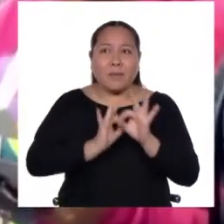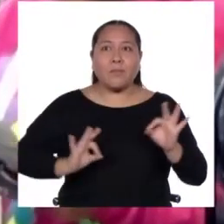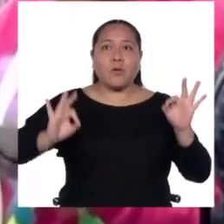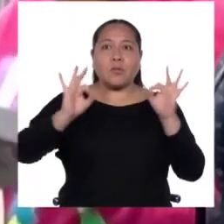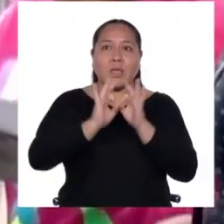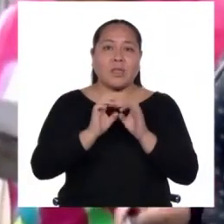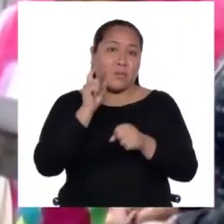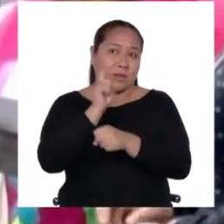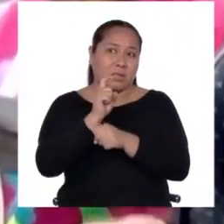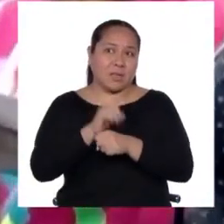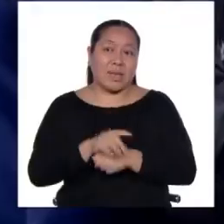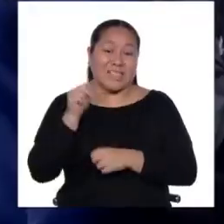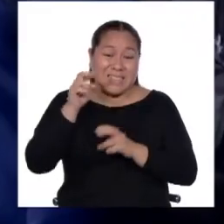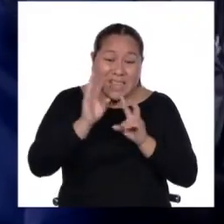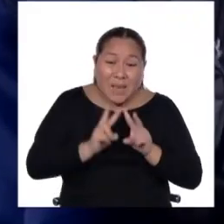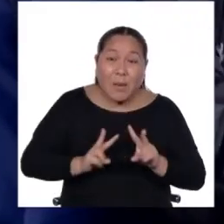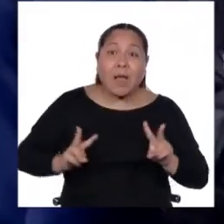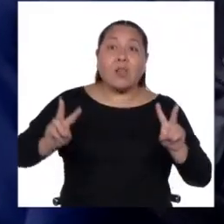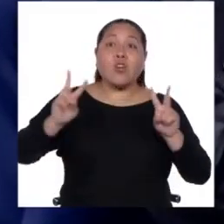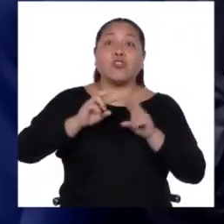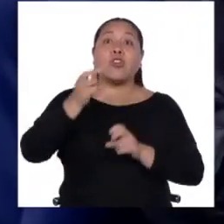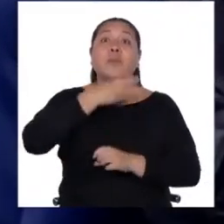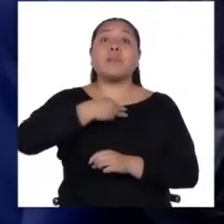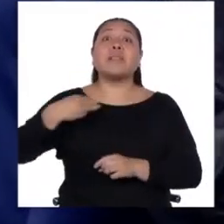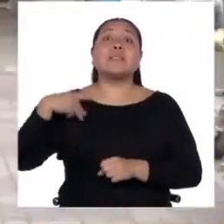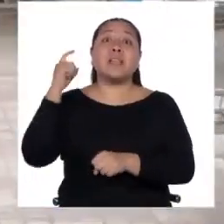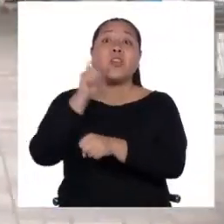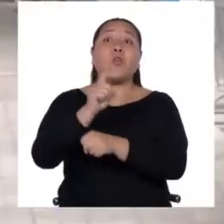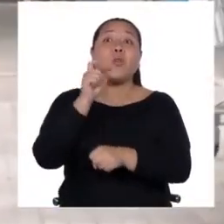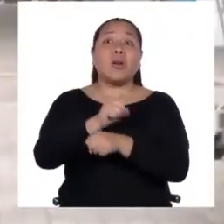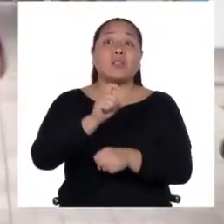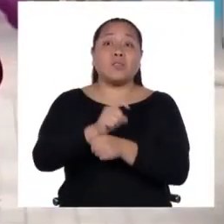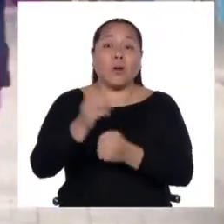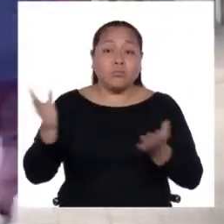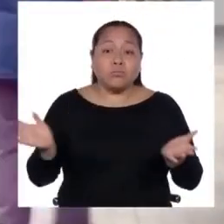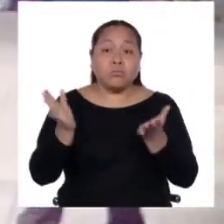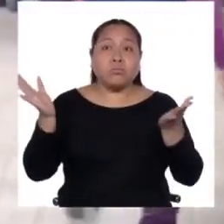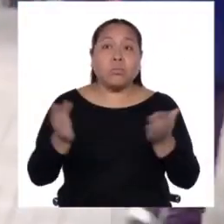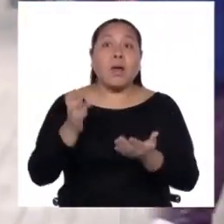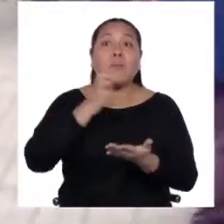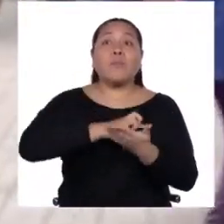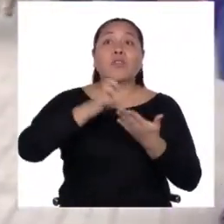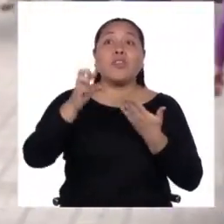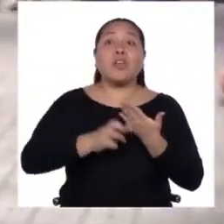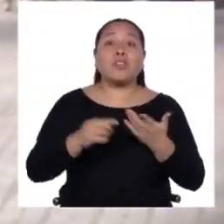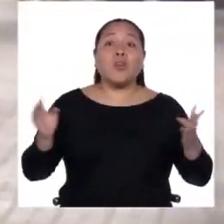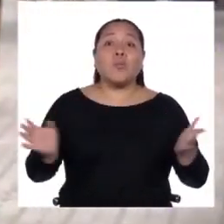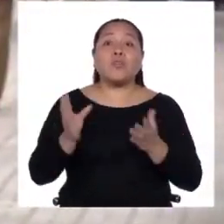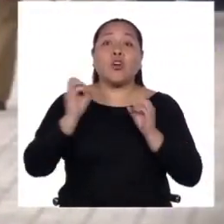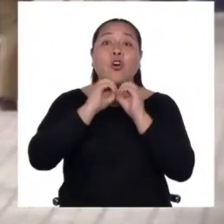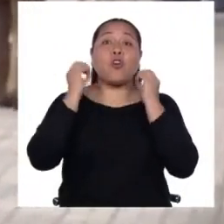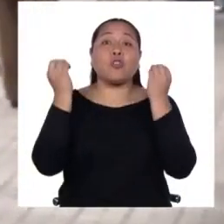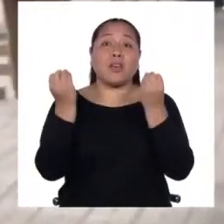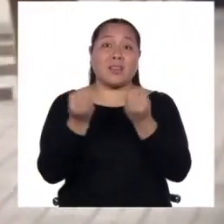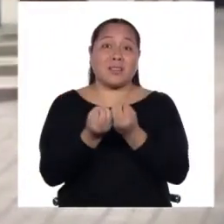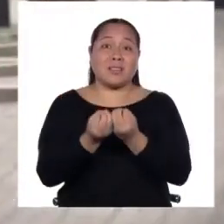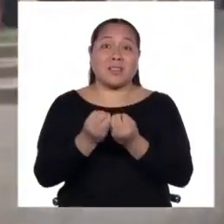Es valioso lo que hace el Ministerio de Educación y proyectos como el impulsado por la organización